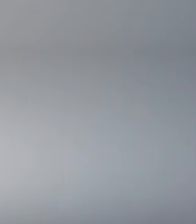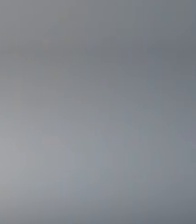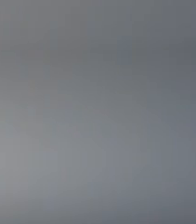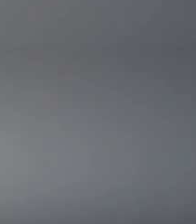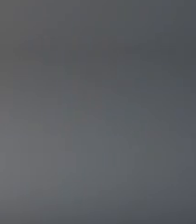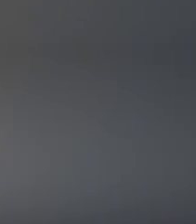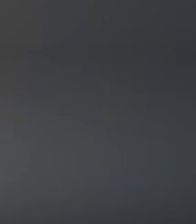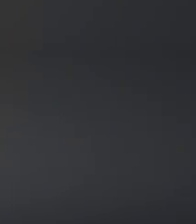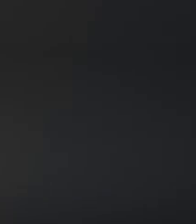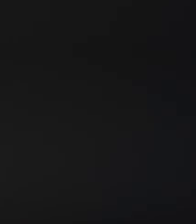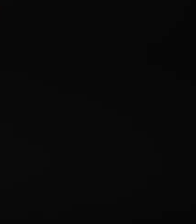Gracias, encantada de estar aquí.